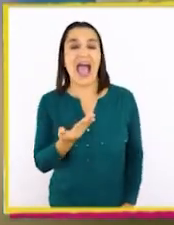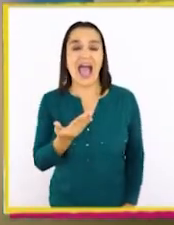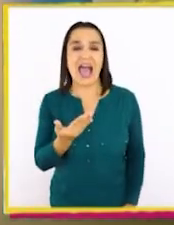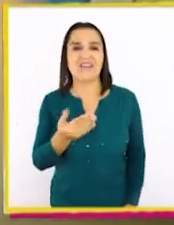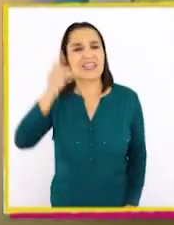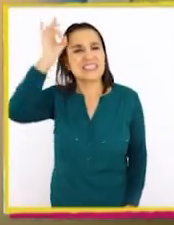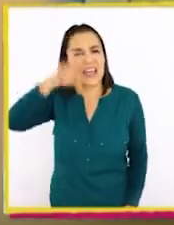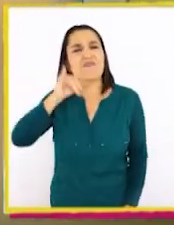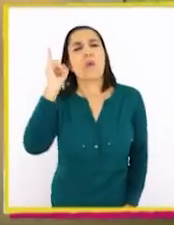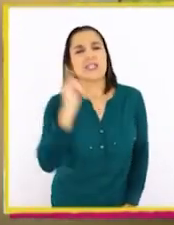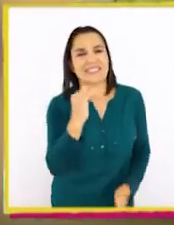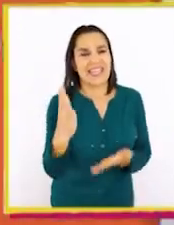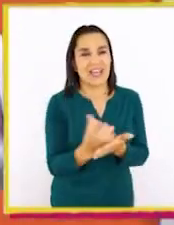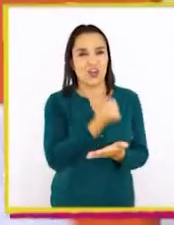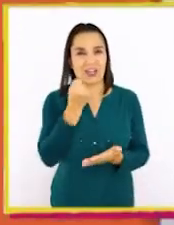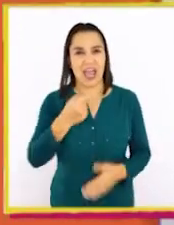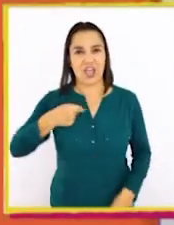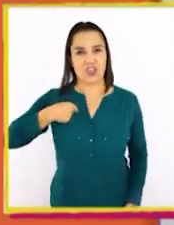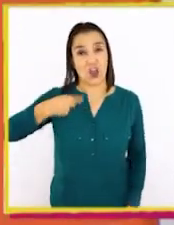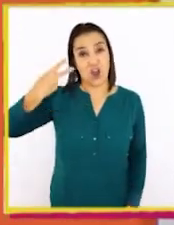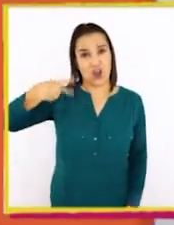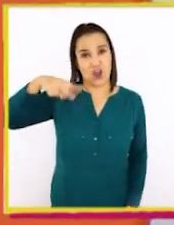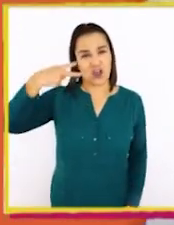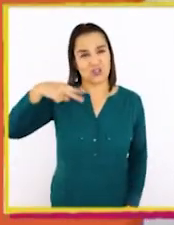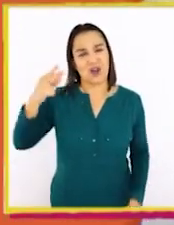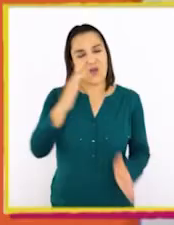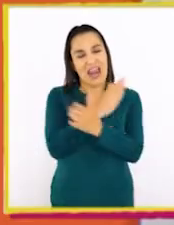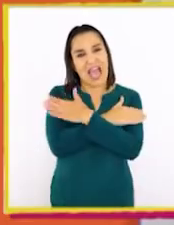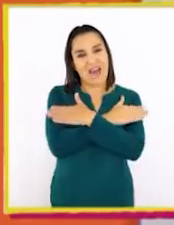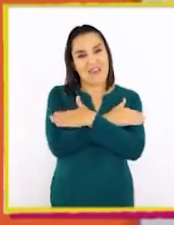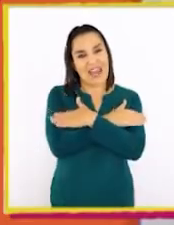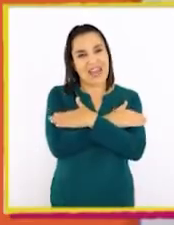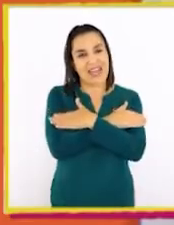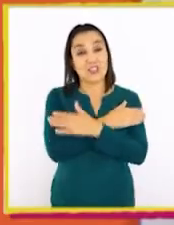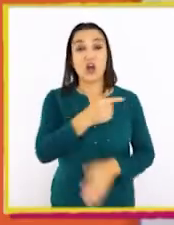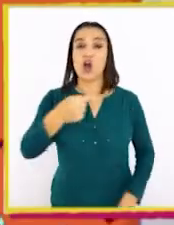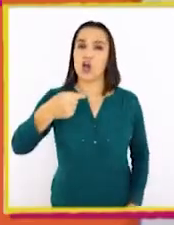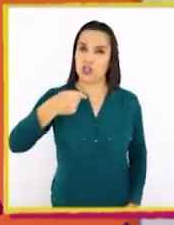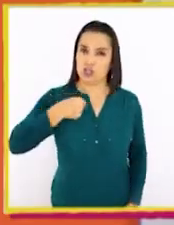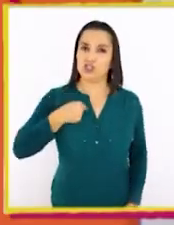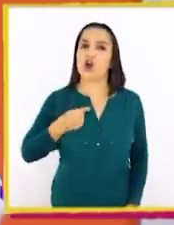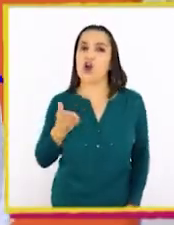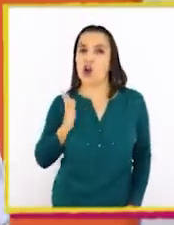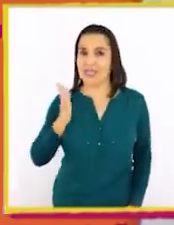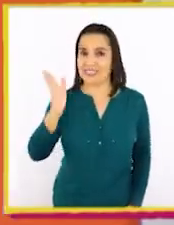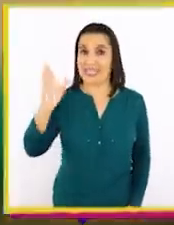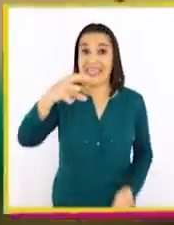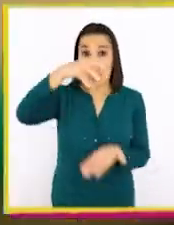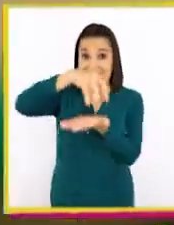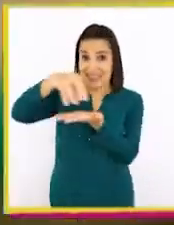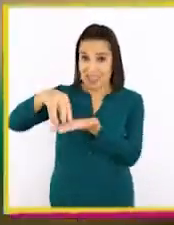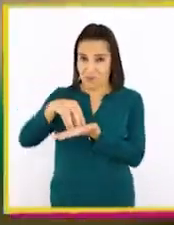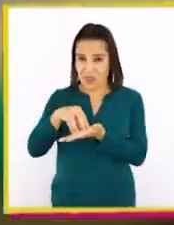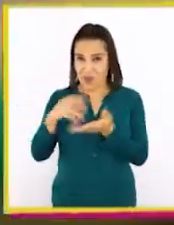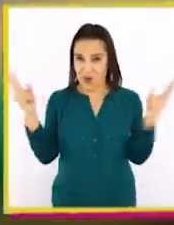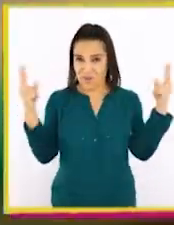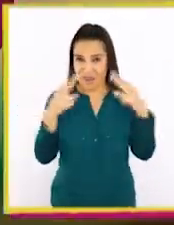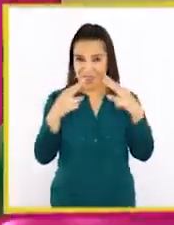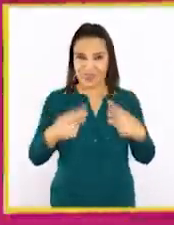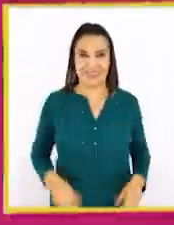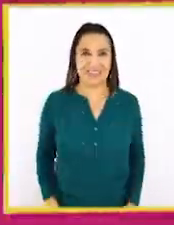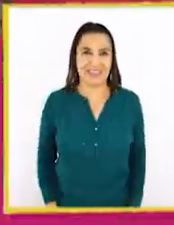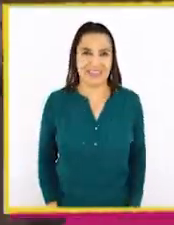¡Sabemos que lo vas a lograr! Soy Consuelo, les mando un abrazo. Yo seguiré estampando. ¡Nos vemos!